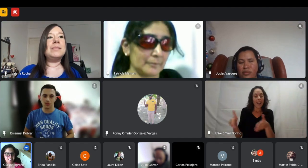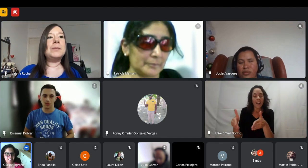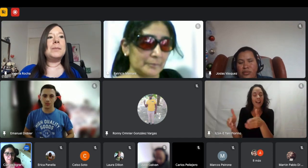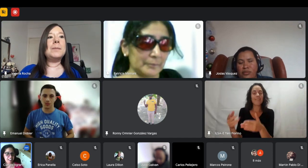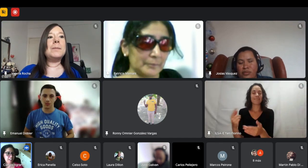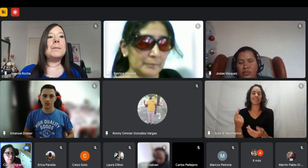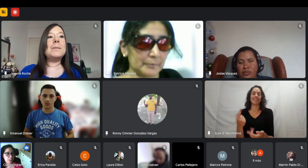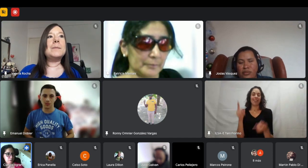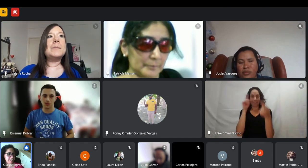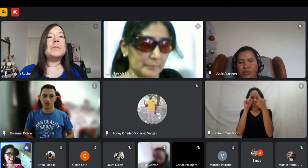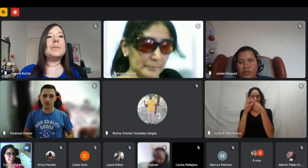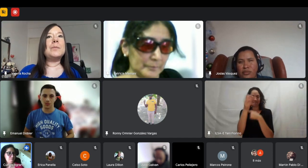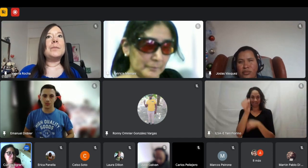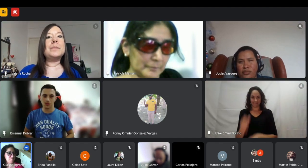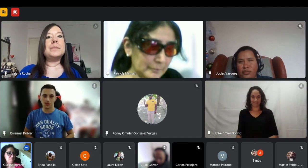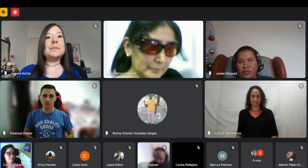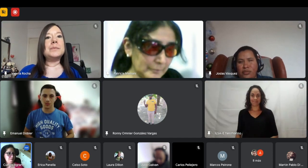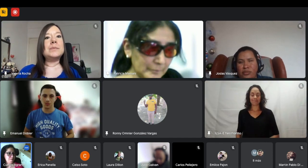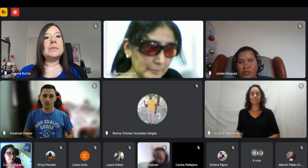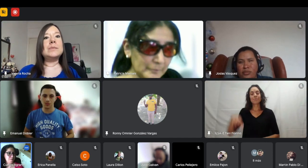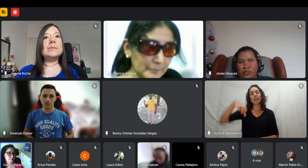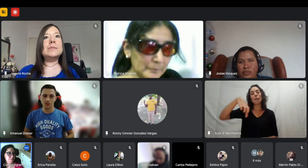Patria ¿qué te parece?